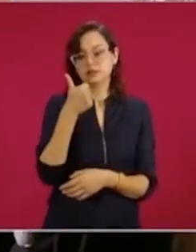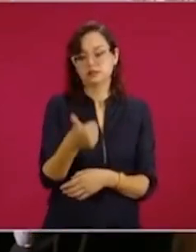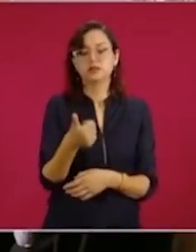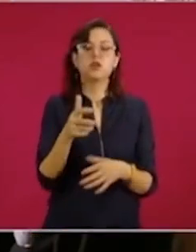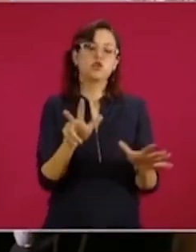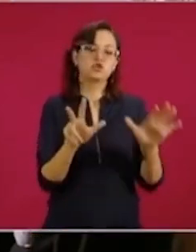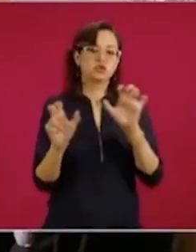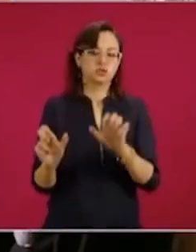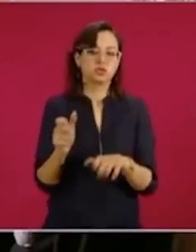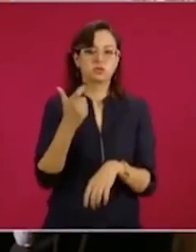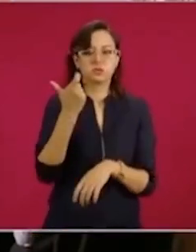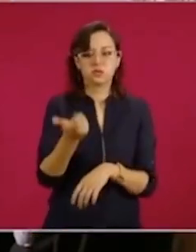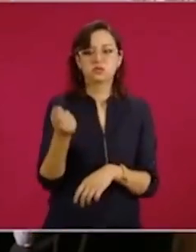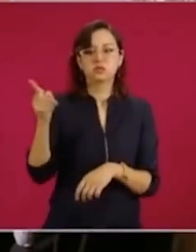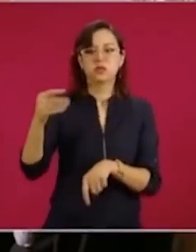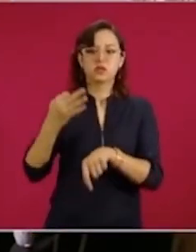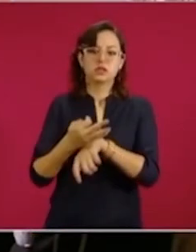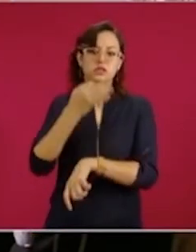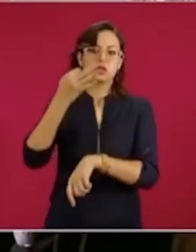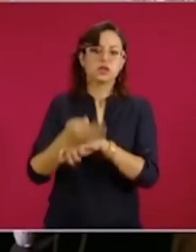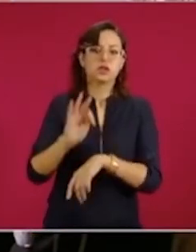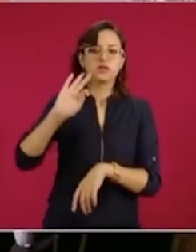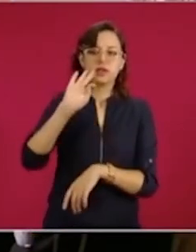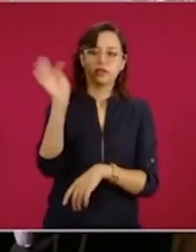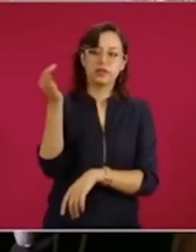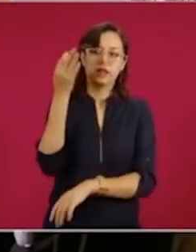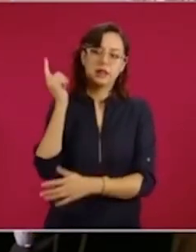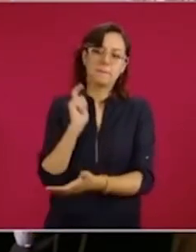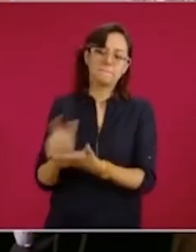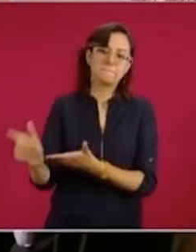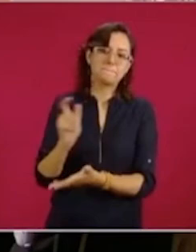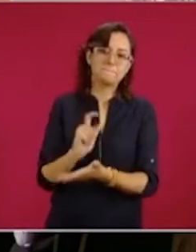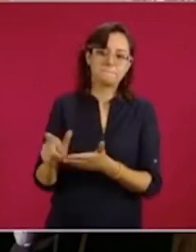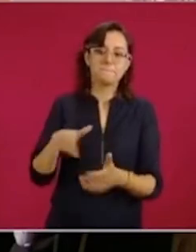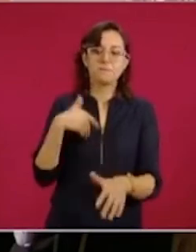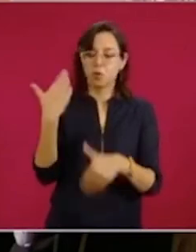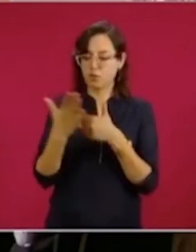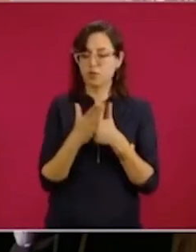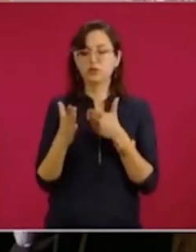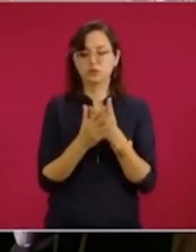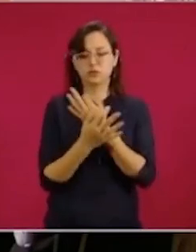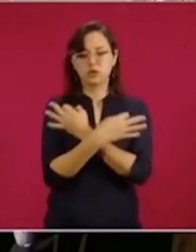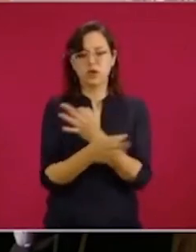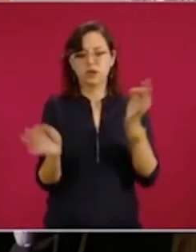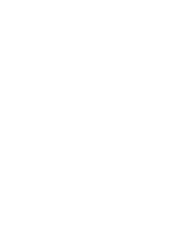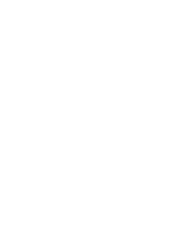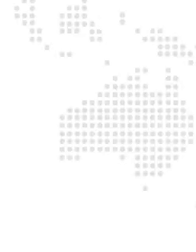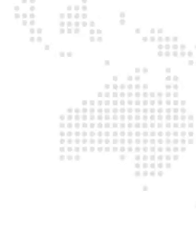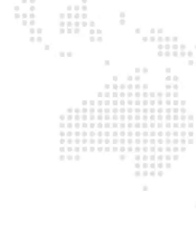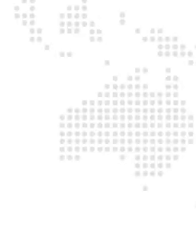pesos a una cuenta de la Tesorería de la Federación que se dará a conocer próximamente.